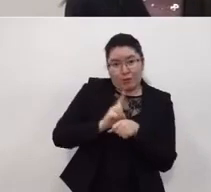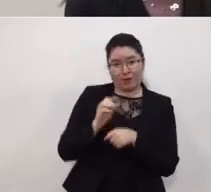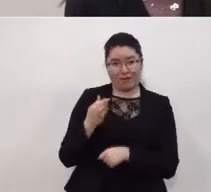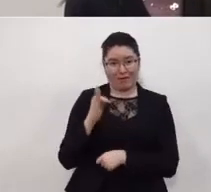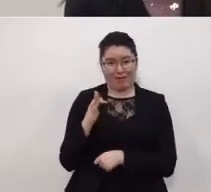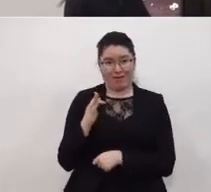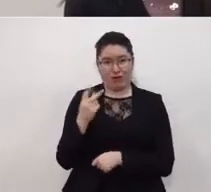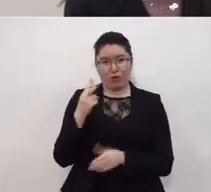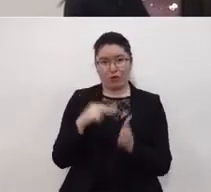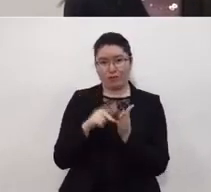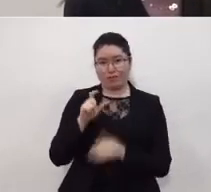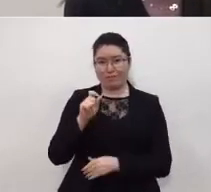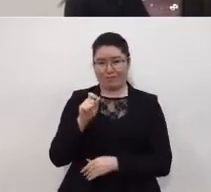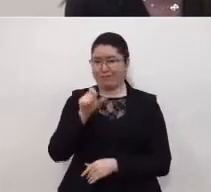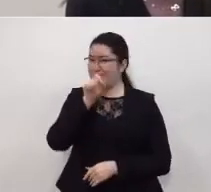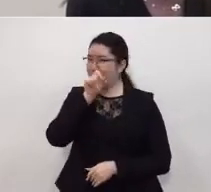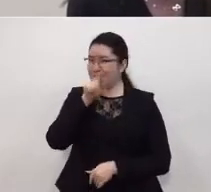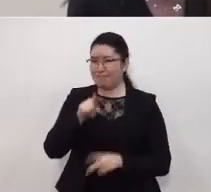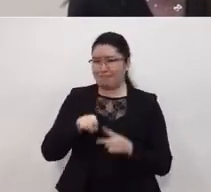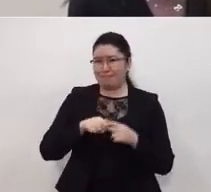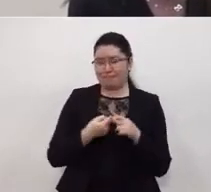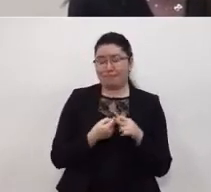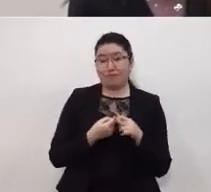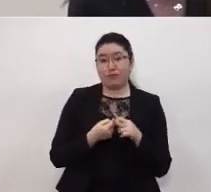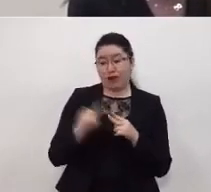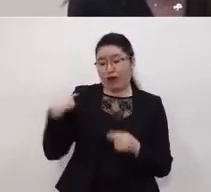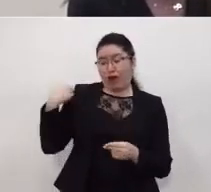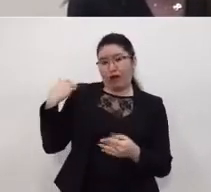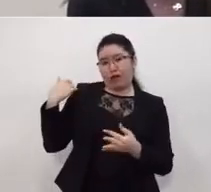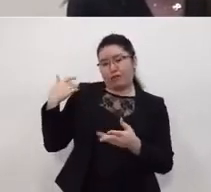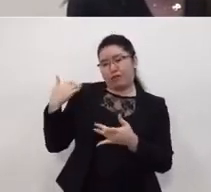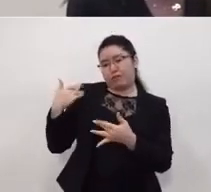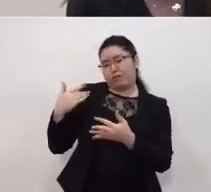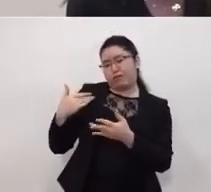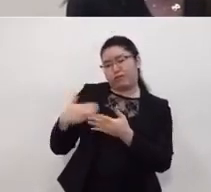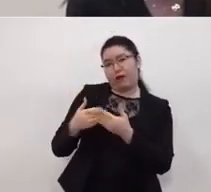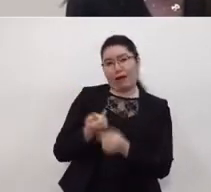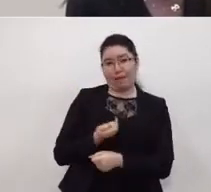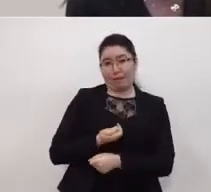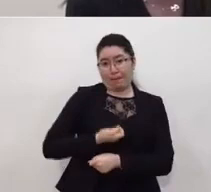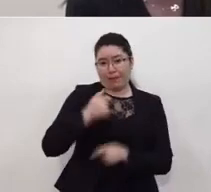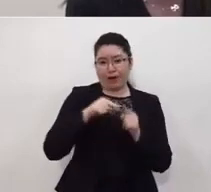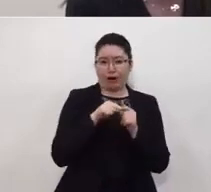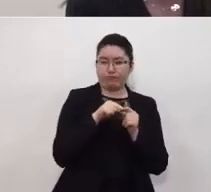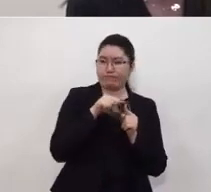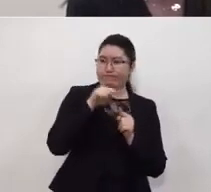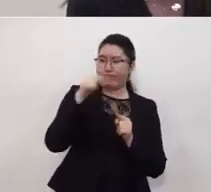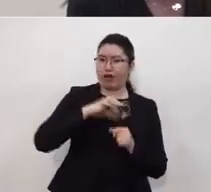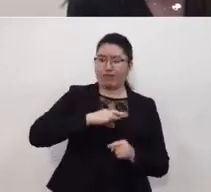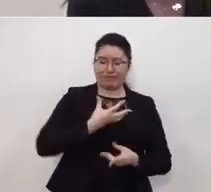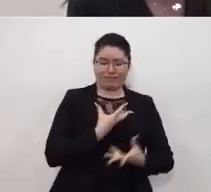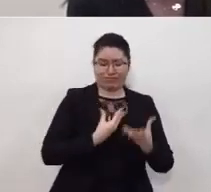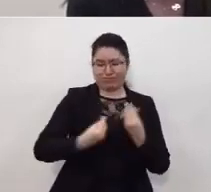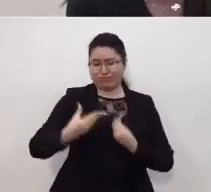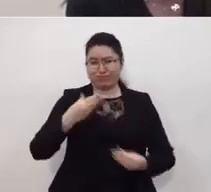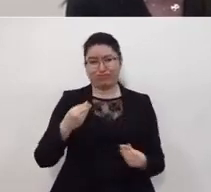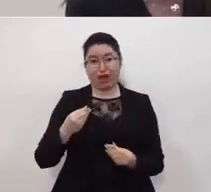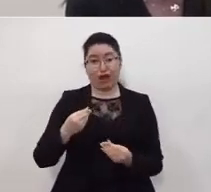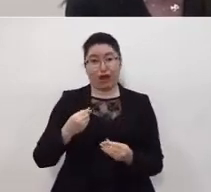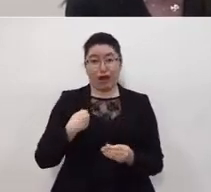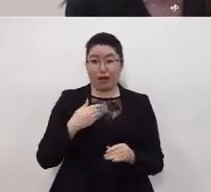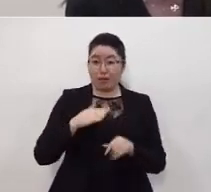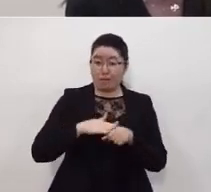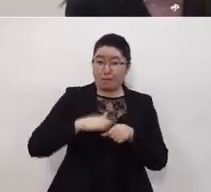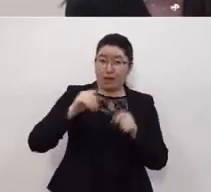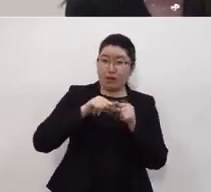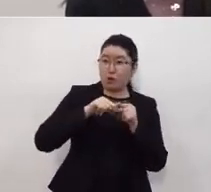febrero de 2020 y desde entonces ha tenido una primera ola de epidemia que entró en